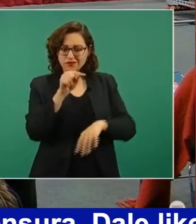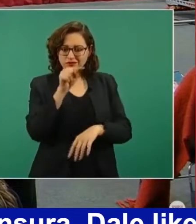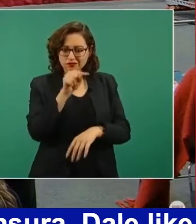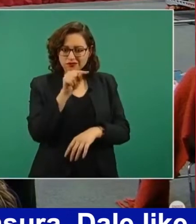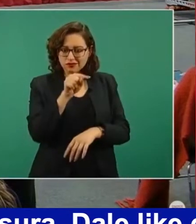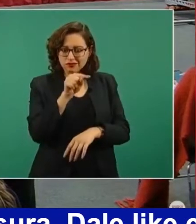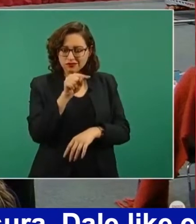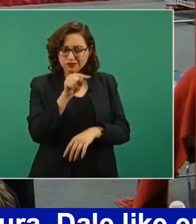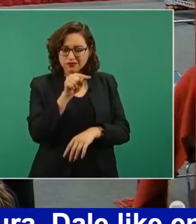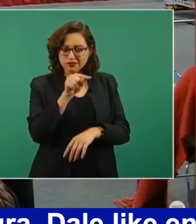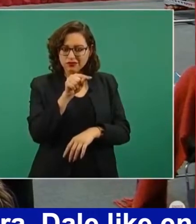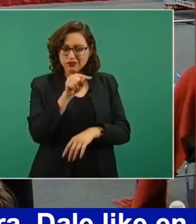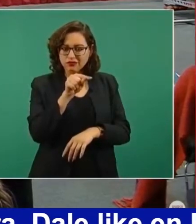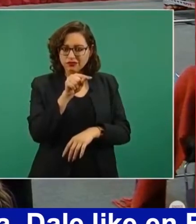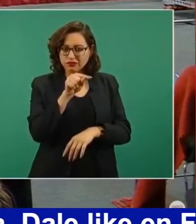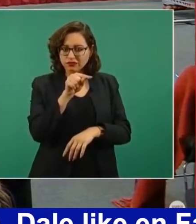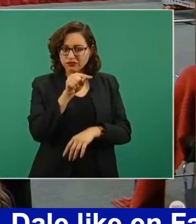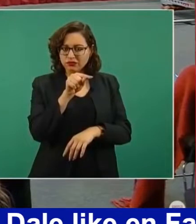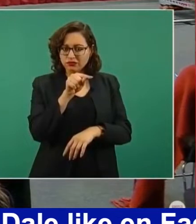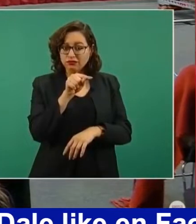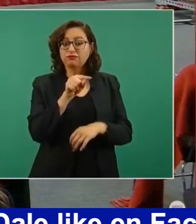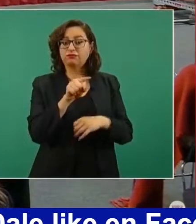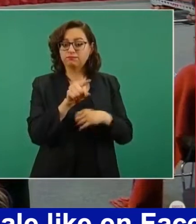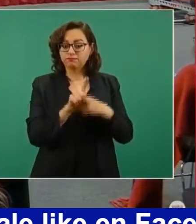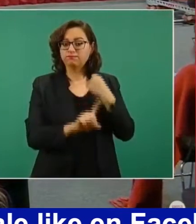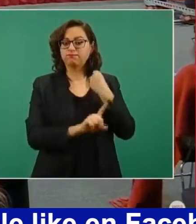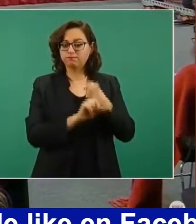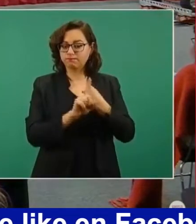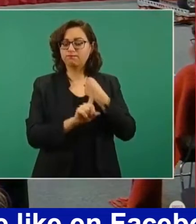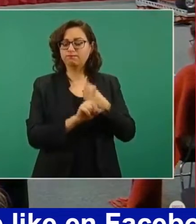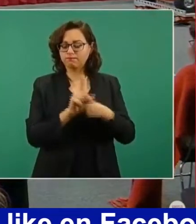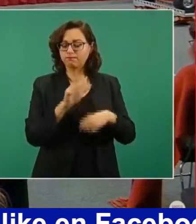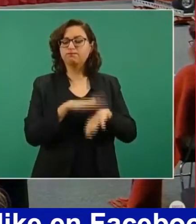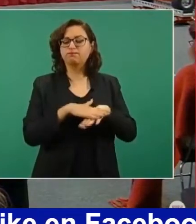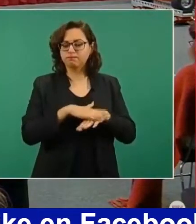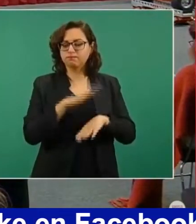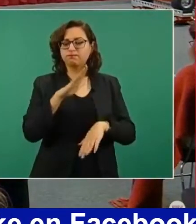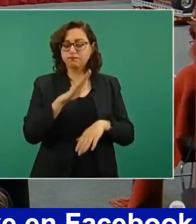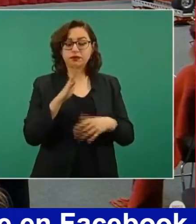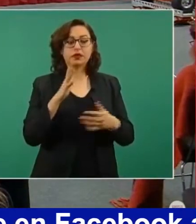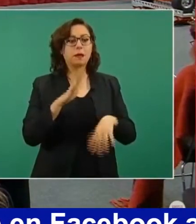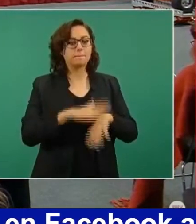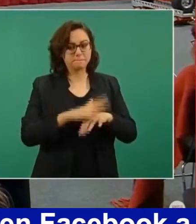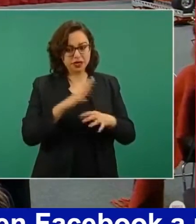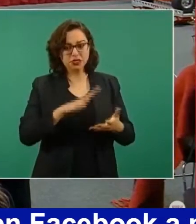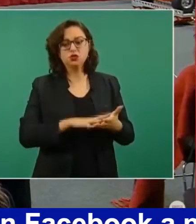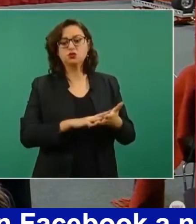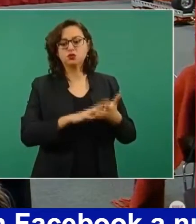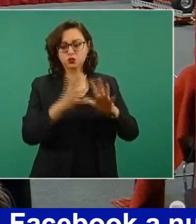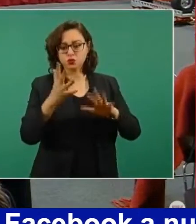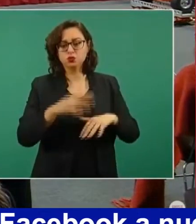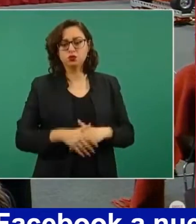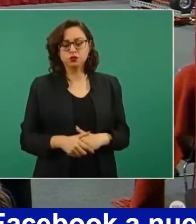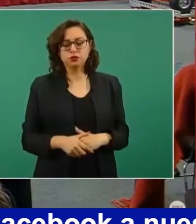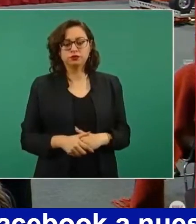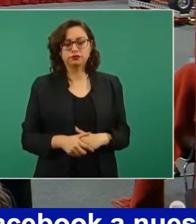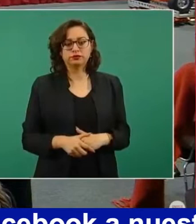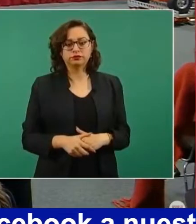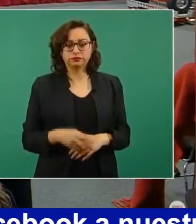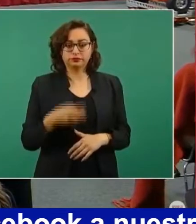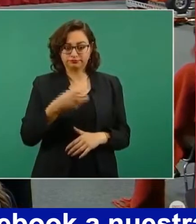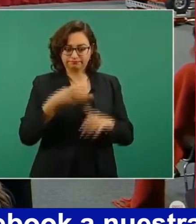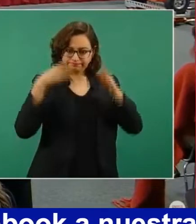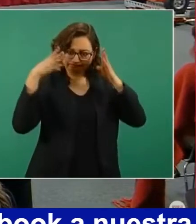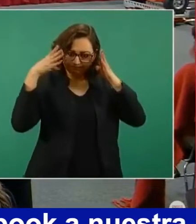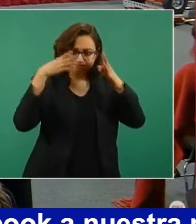Ahí tenemos más incidencia delictiva, más violencia, estamos ahí